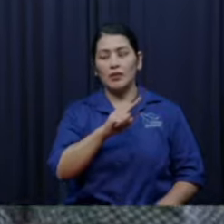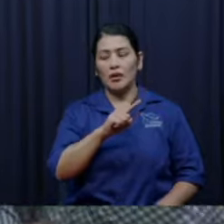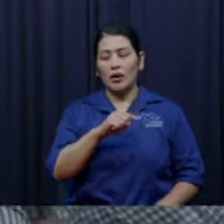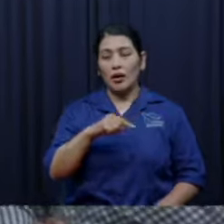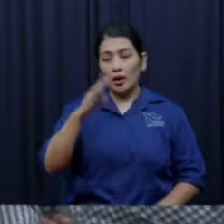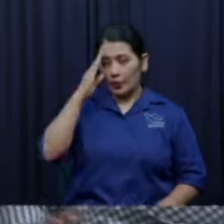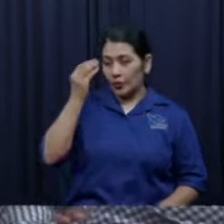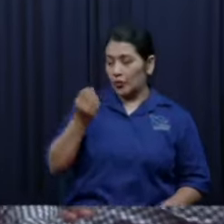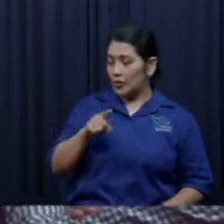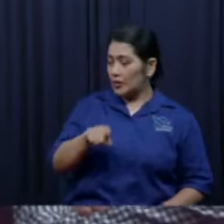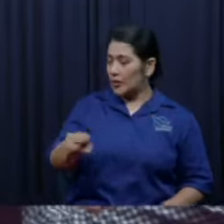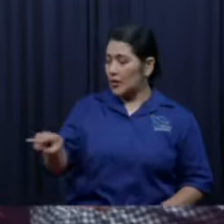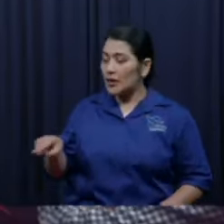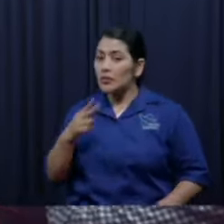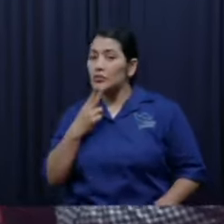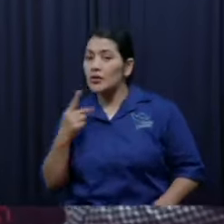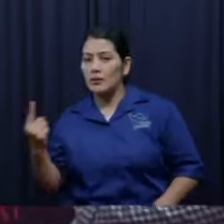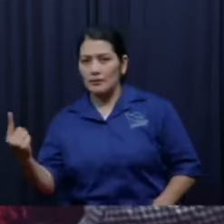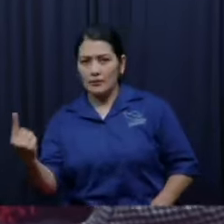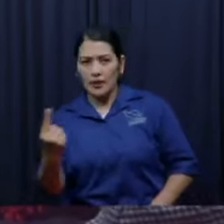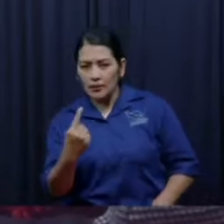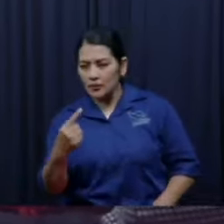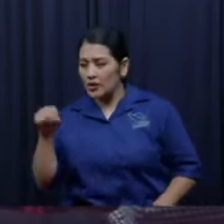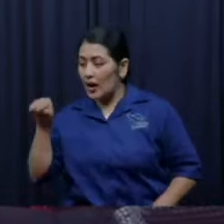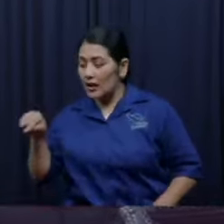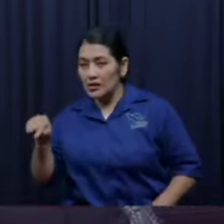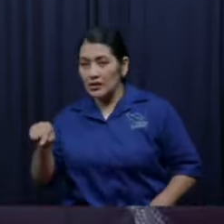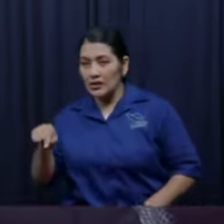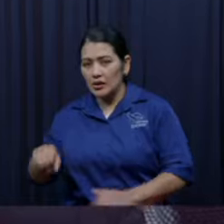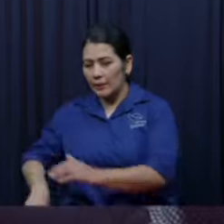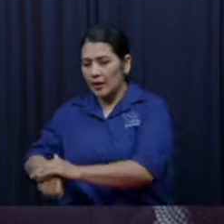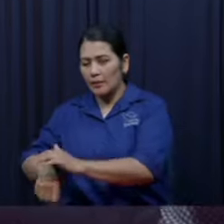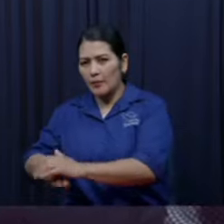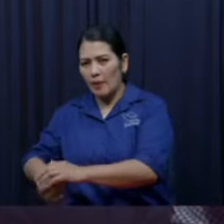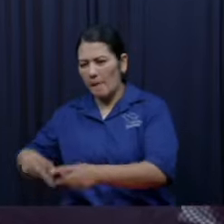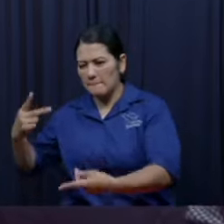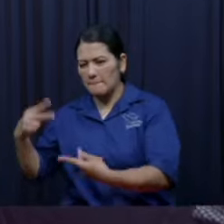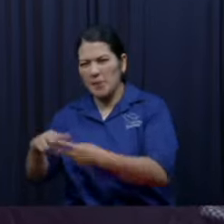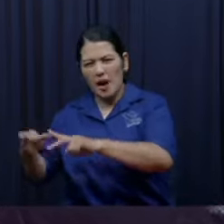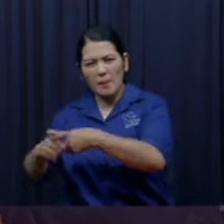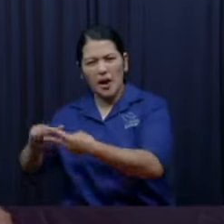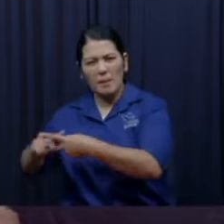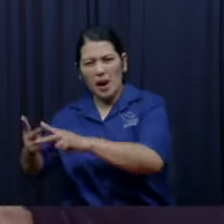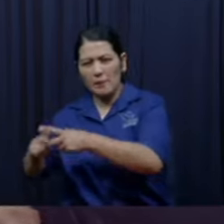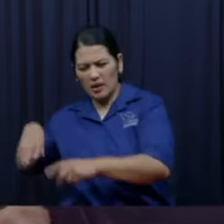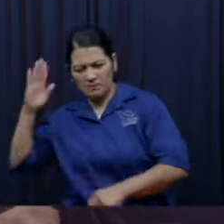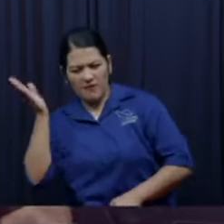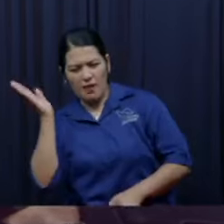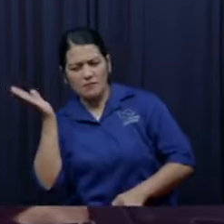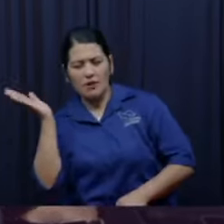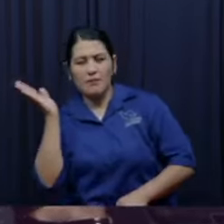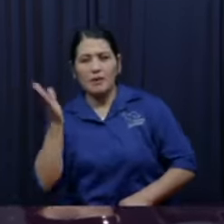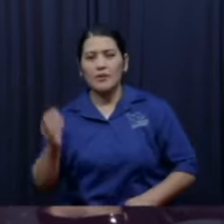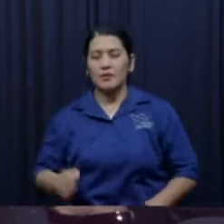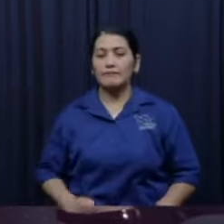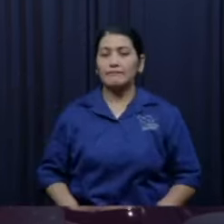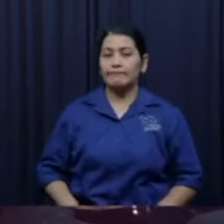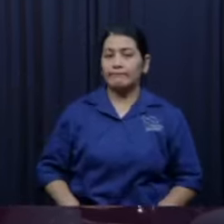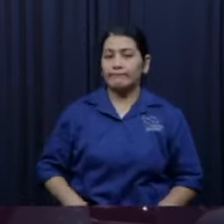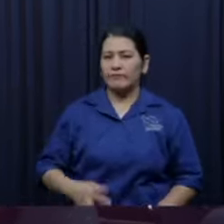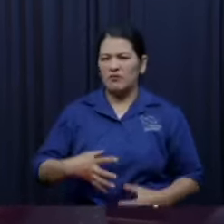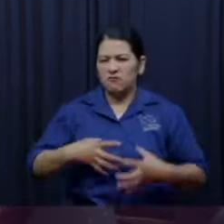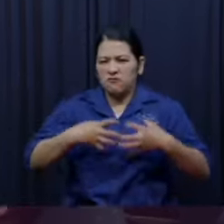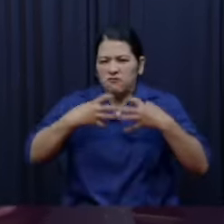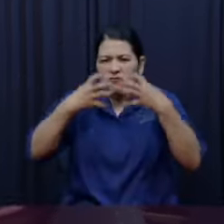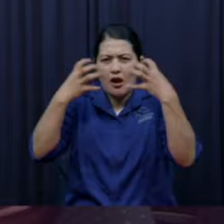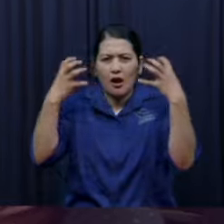a uno capaz que me tiran una trompada y entonces las cosas se van a salir del control no porque yo les vaya a contestar sino que pues les voy a entregar